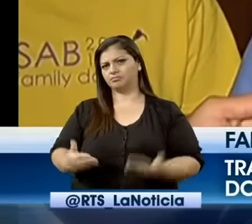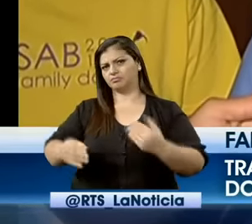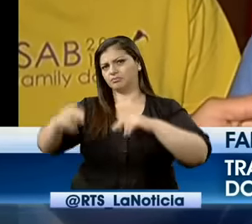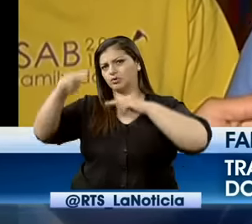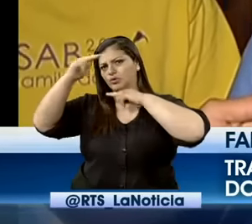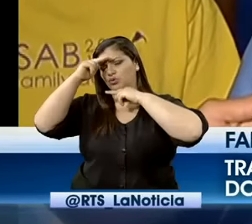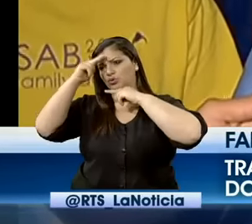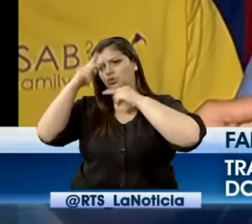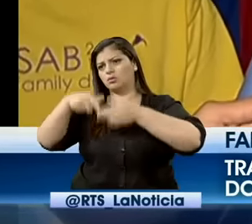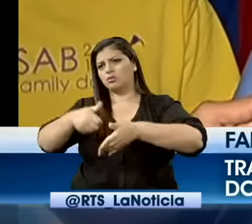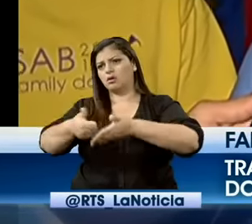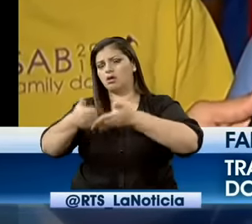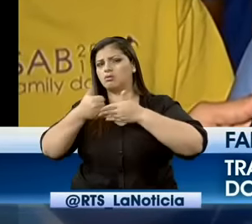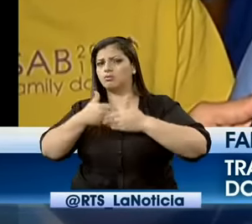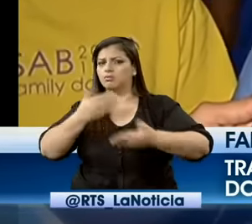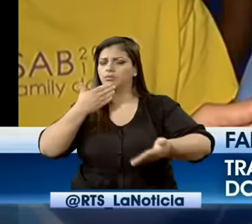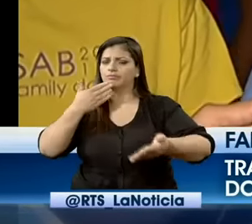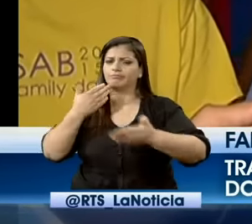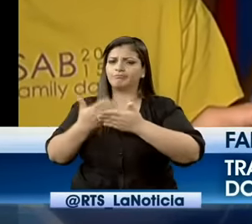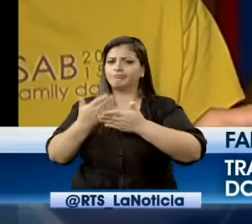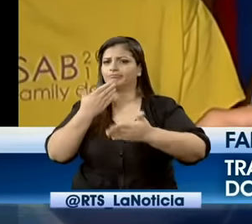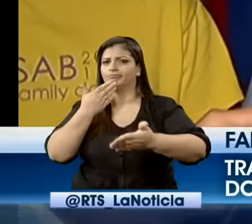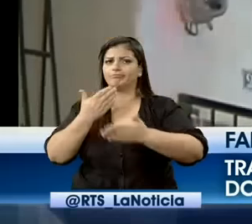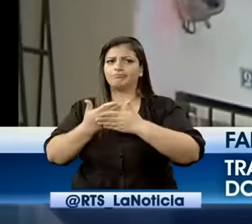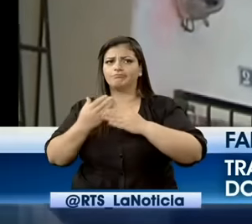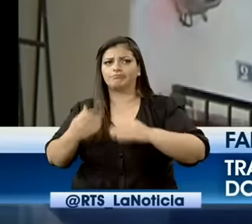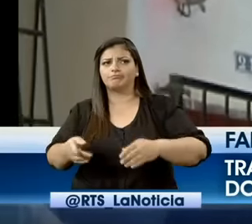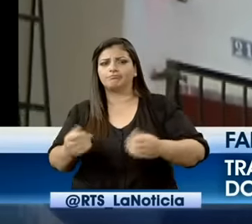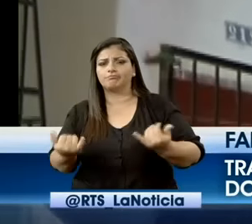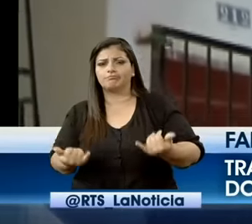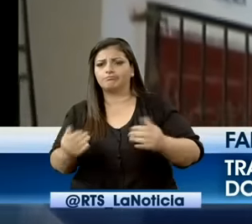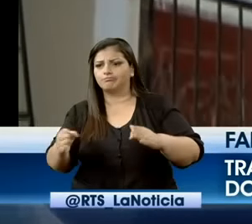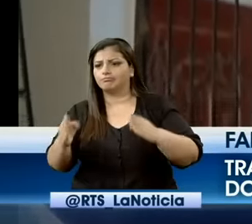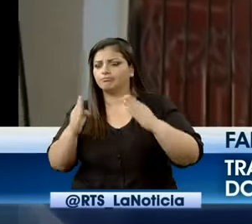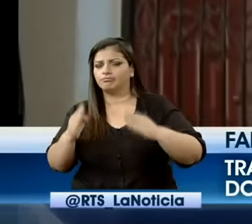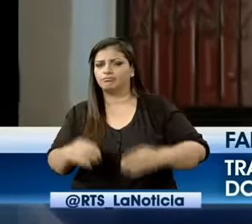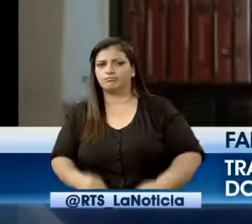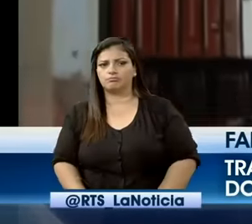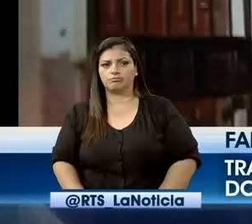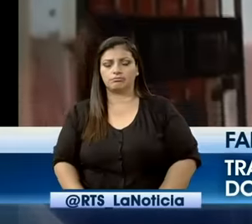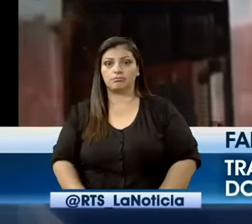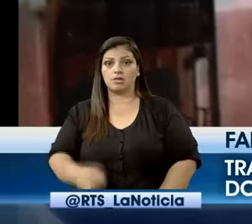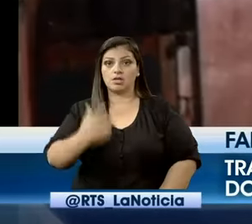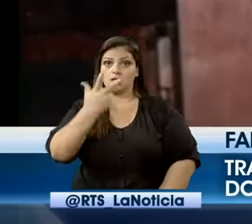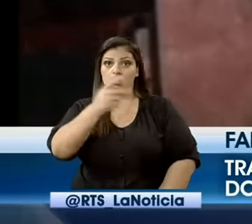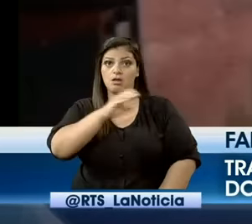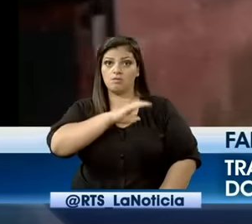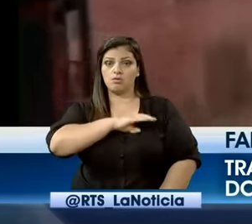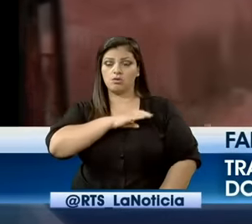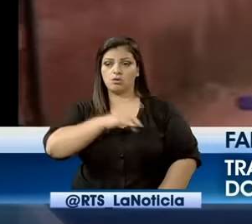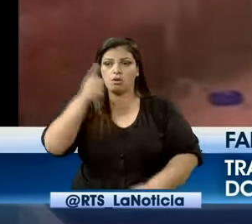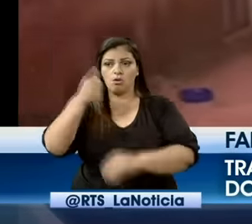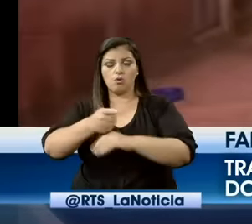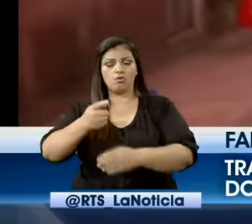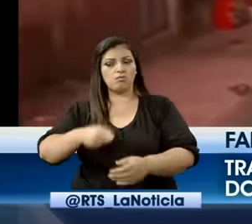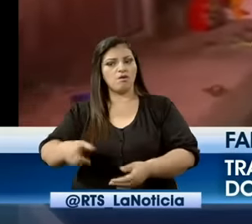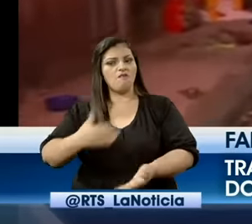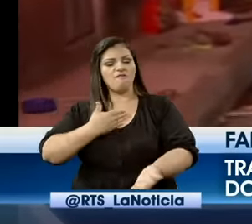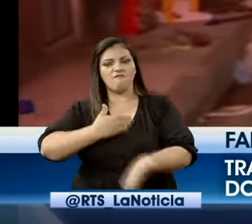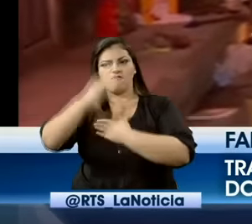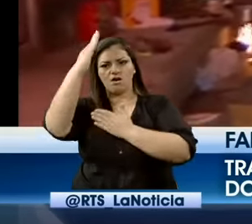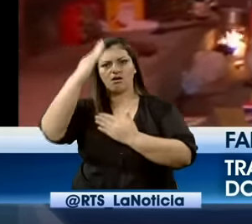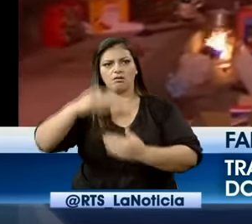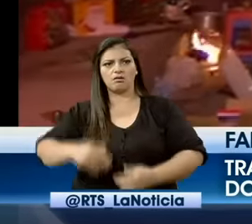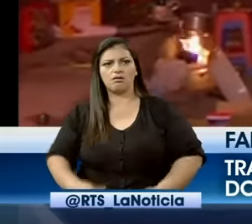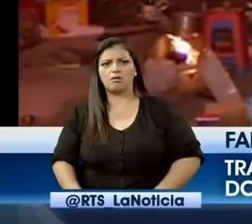un medio que agradecemos. El día de hoy han estado prestos para ayudar. Vinieron unos tres policías también con el desalojo. Todos comenzaron a